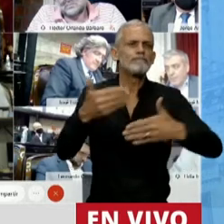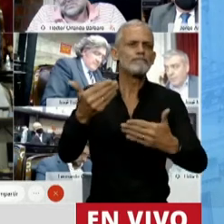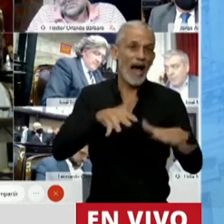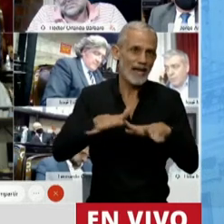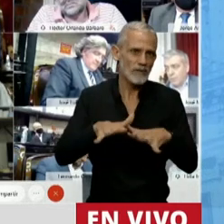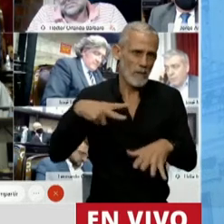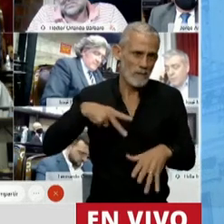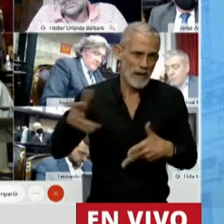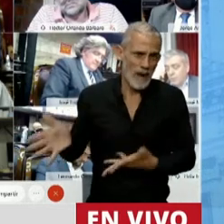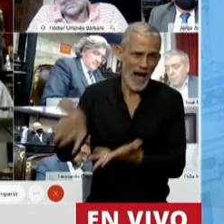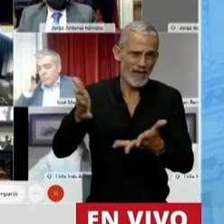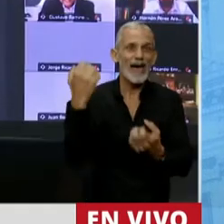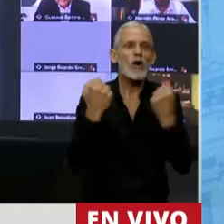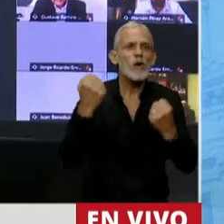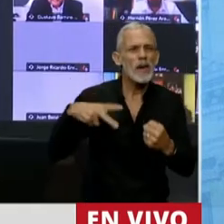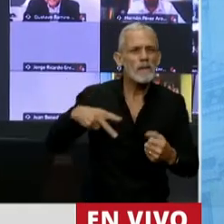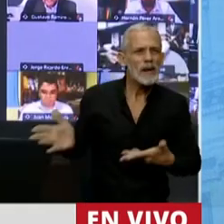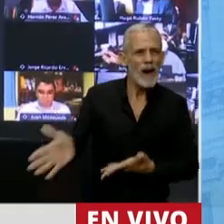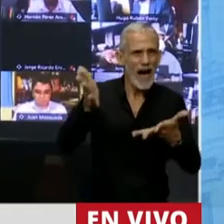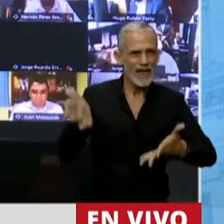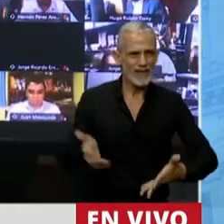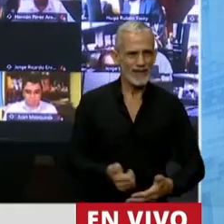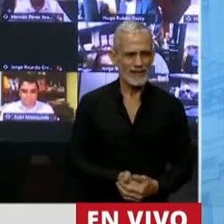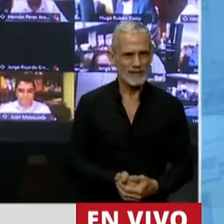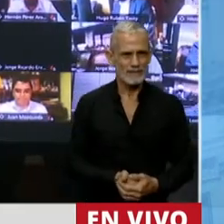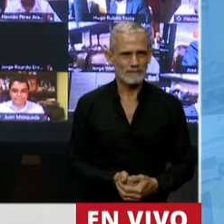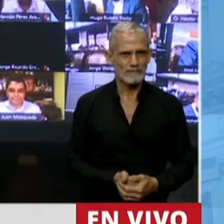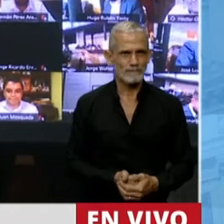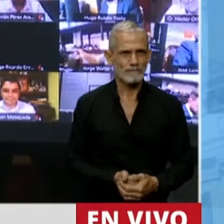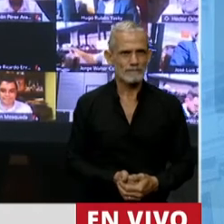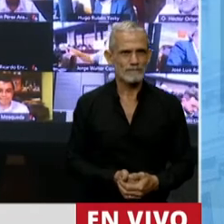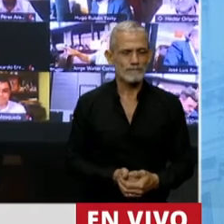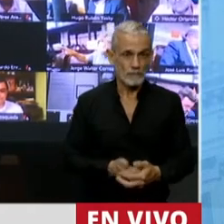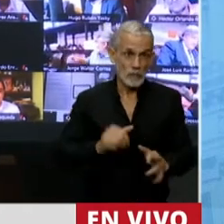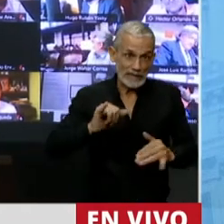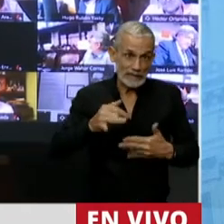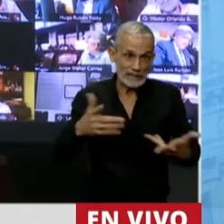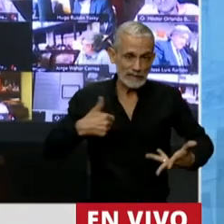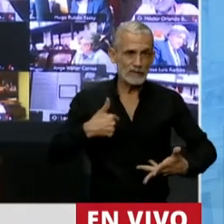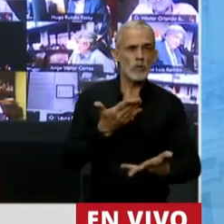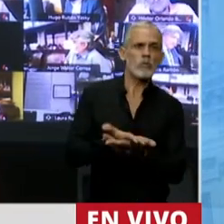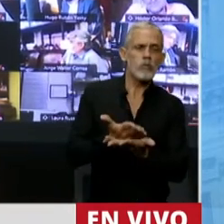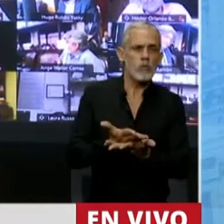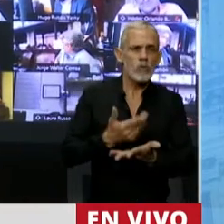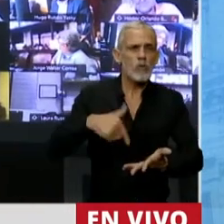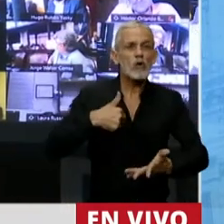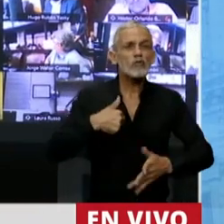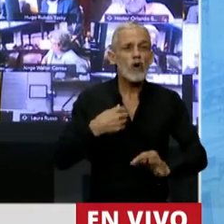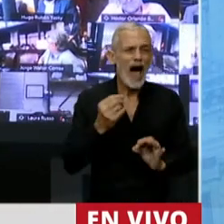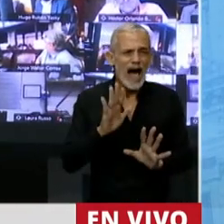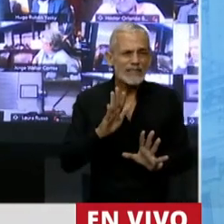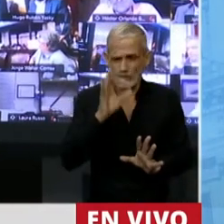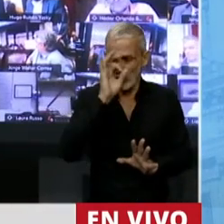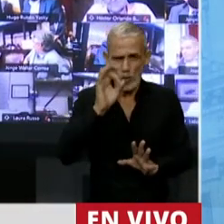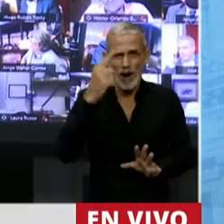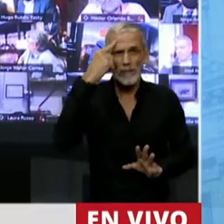actividad privada, de la economía privada. Y por supuesto que no estamos planteando de ninguna manera, jamás plantearíamos